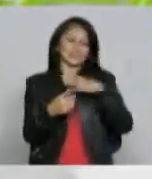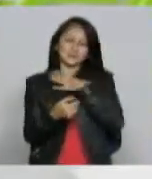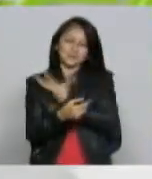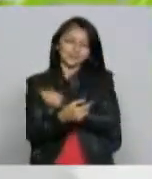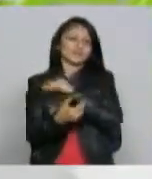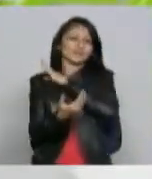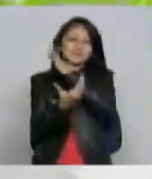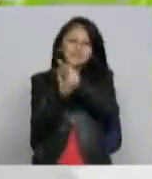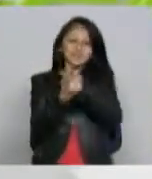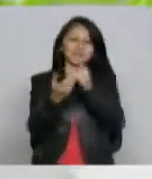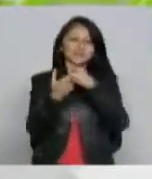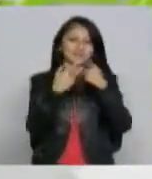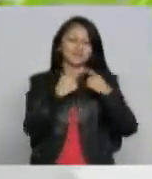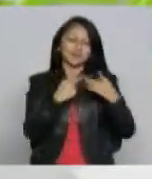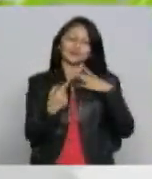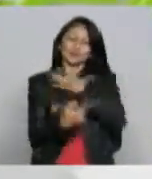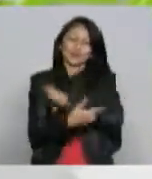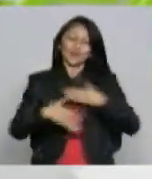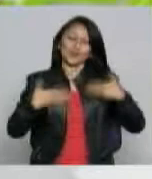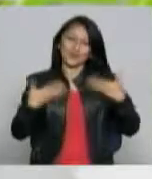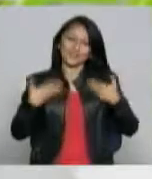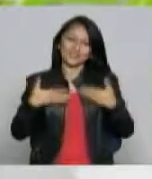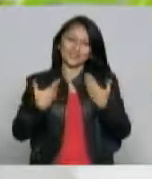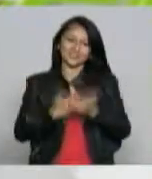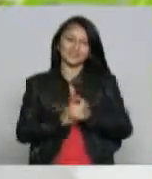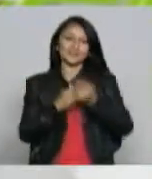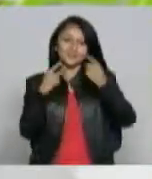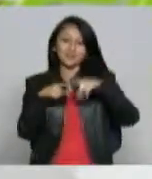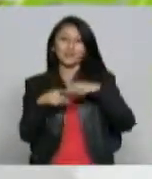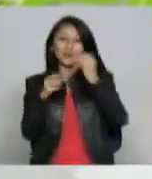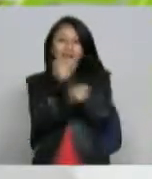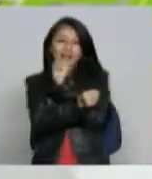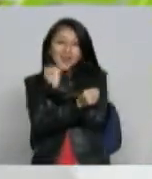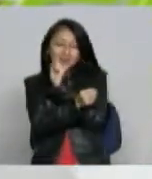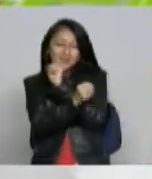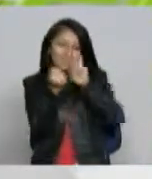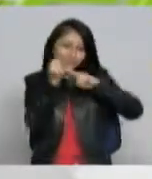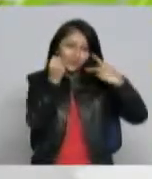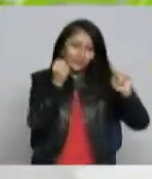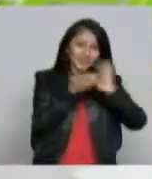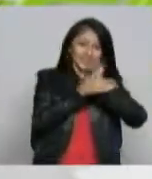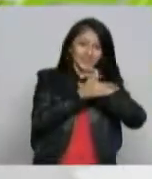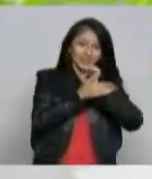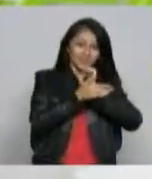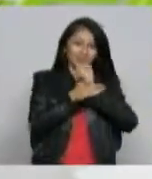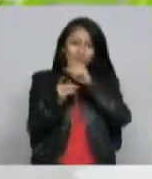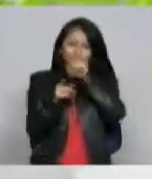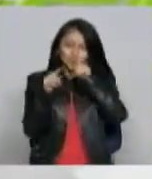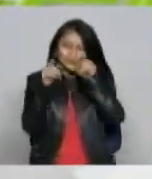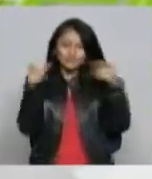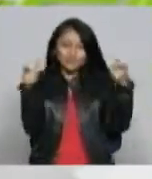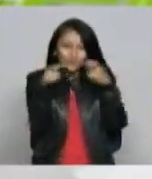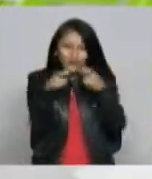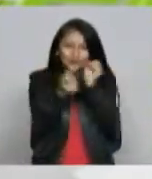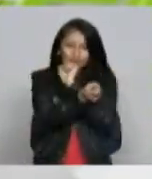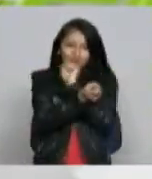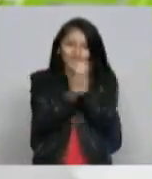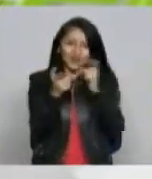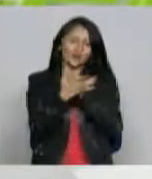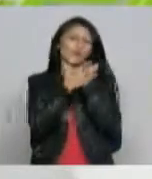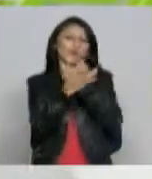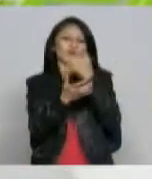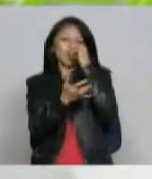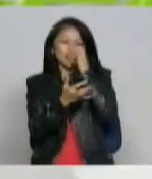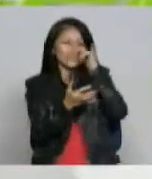prensa con lo que nosotros nos sentimos orgullosos como es nuestra móvil web que es un equipo pues muy pequeño no es la tradicional HD que funciona